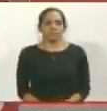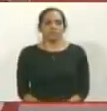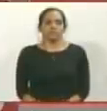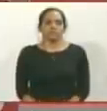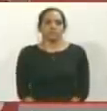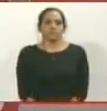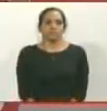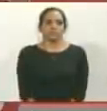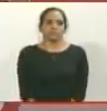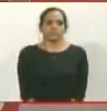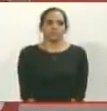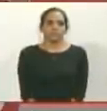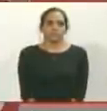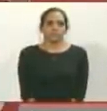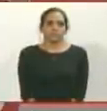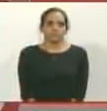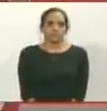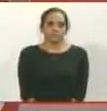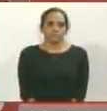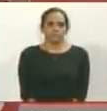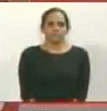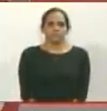Su palabra vaya adelante, compadre.